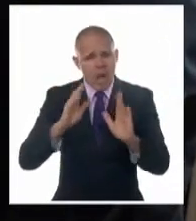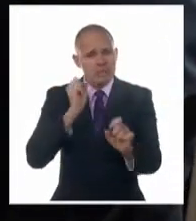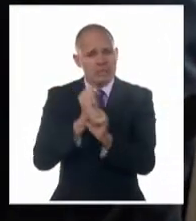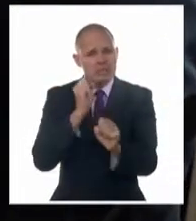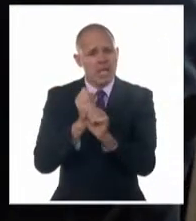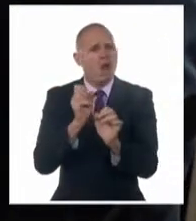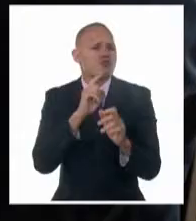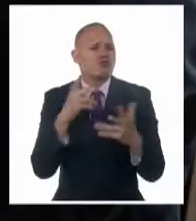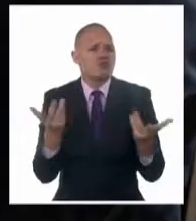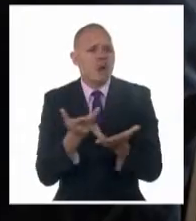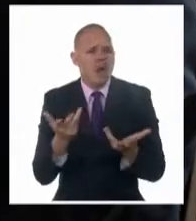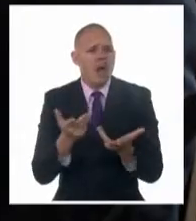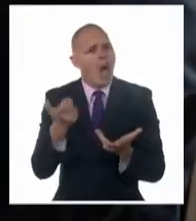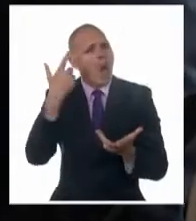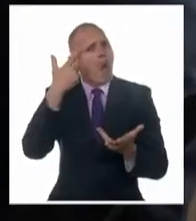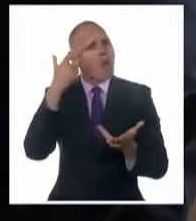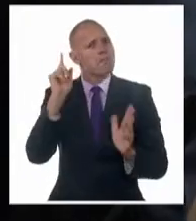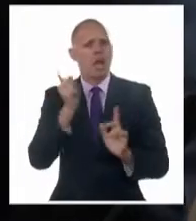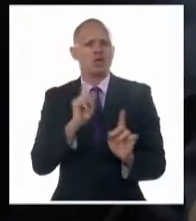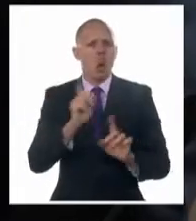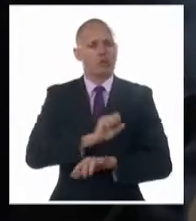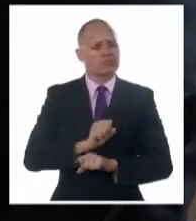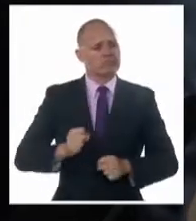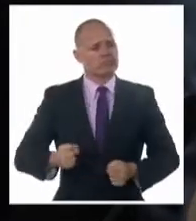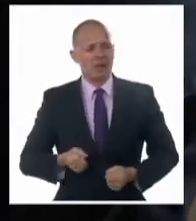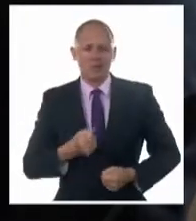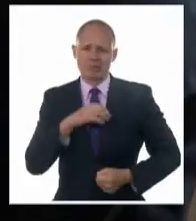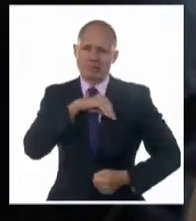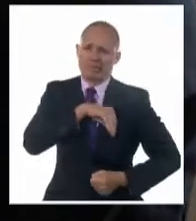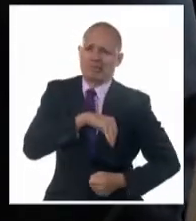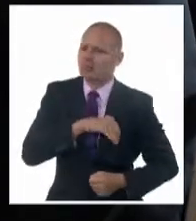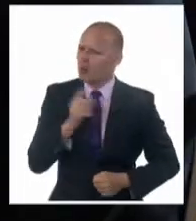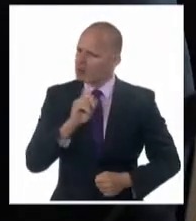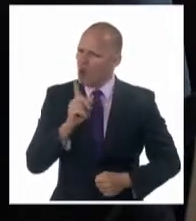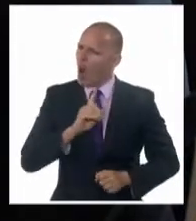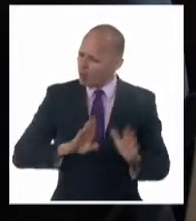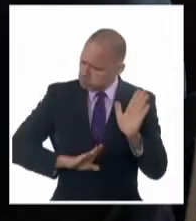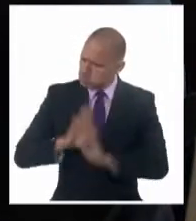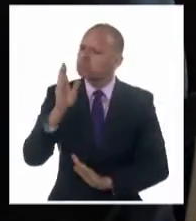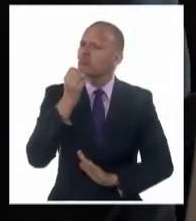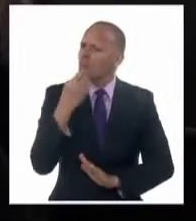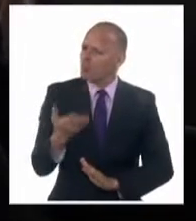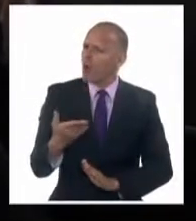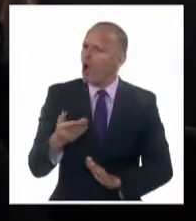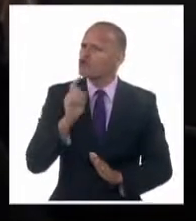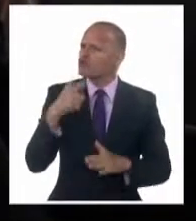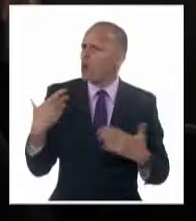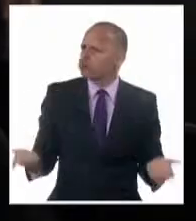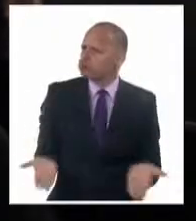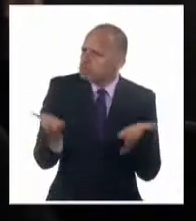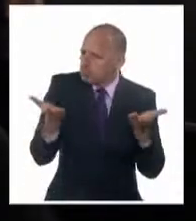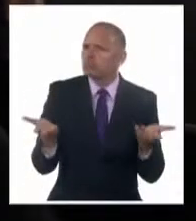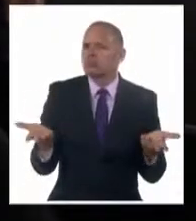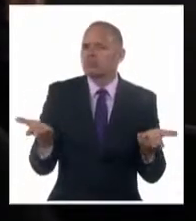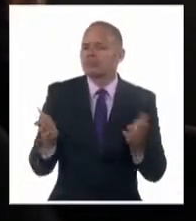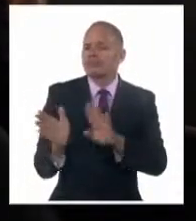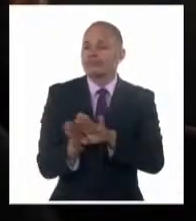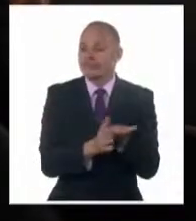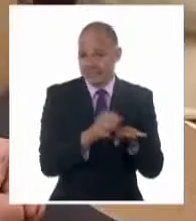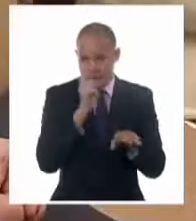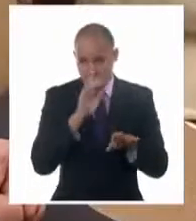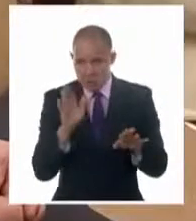nunca en resistir y aguantar, sino también en echar para adelante, en desarrollar. En otro momento de su